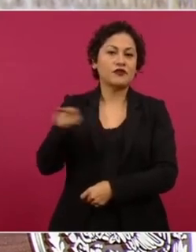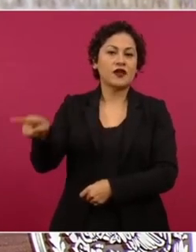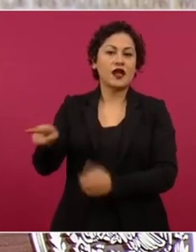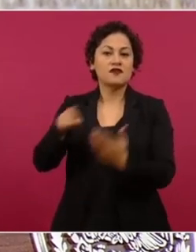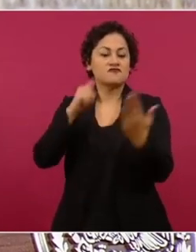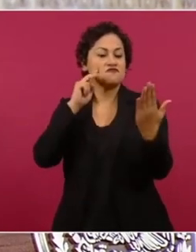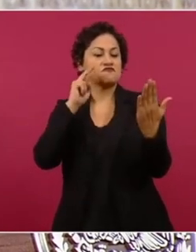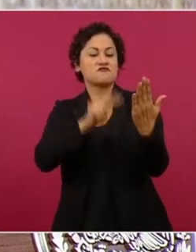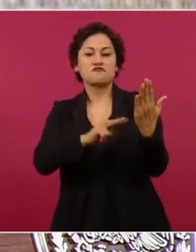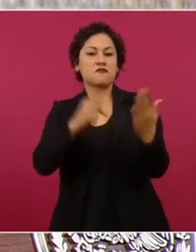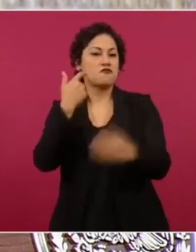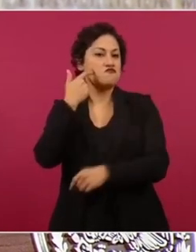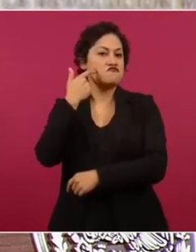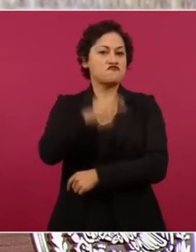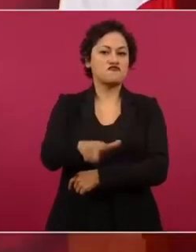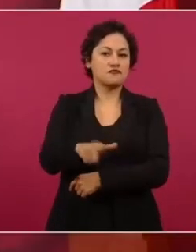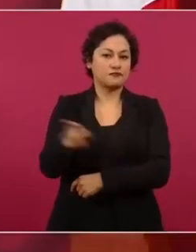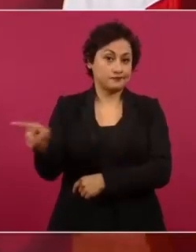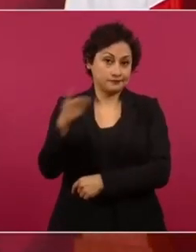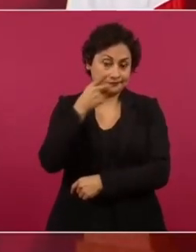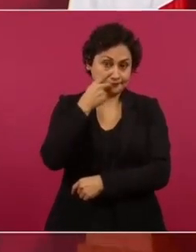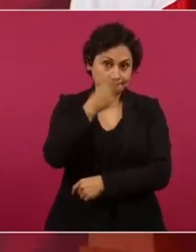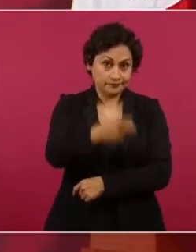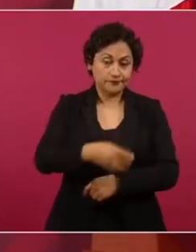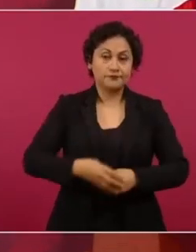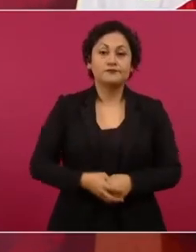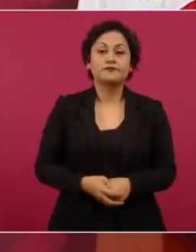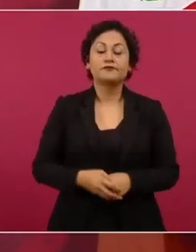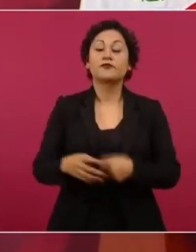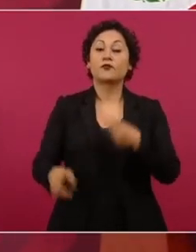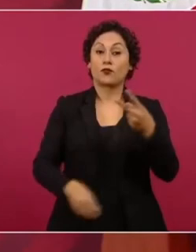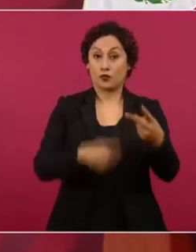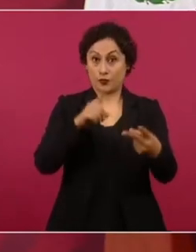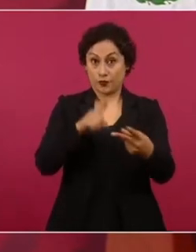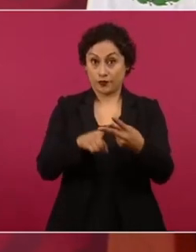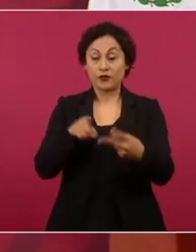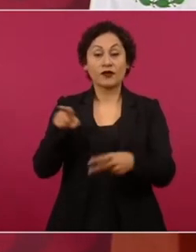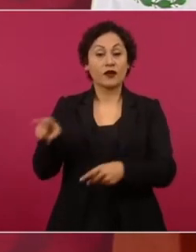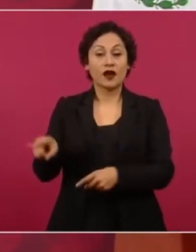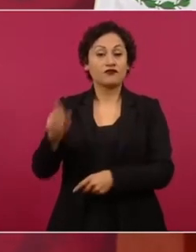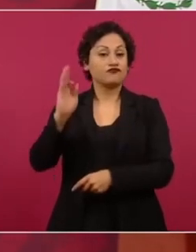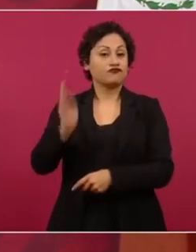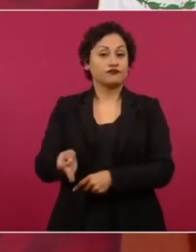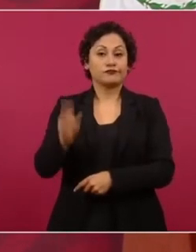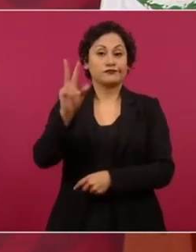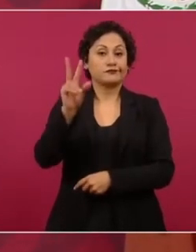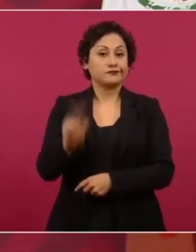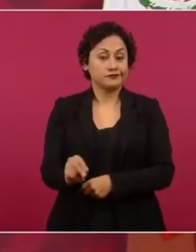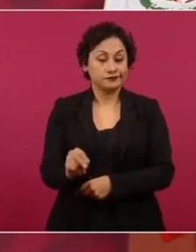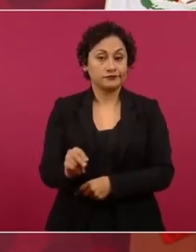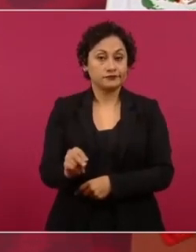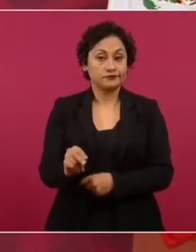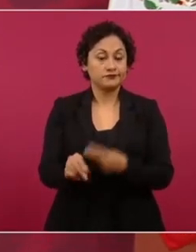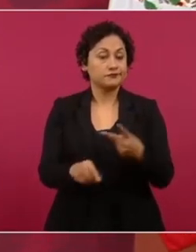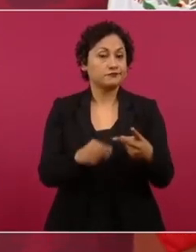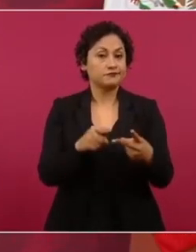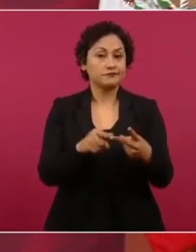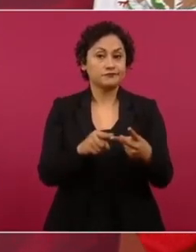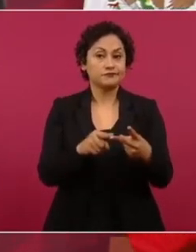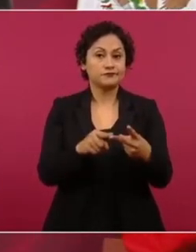También rechazaron el que